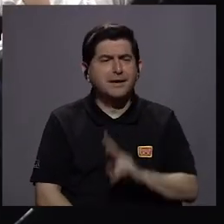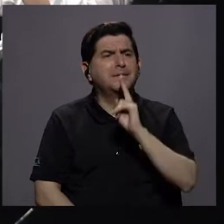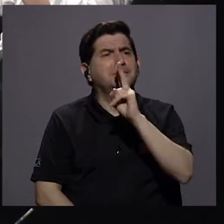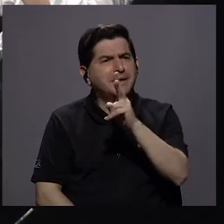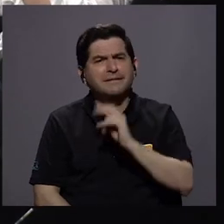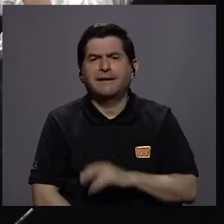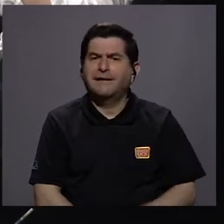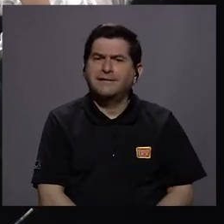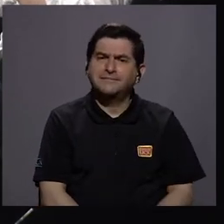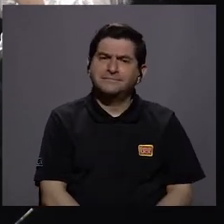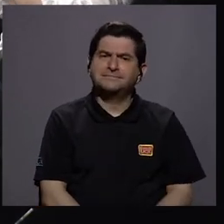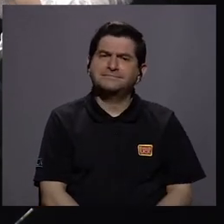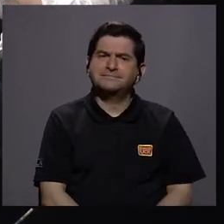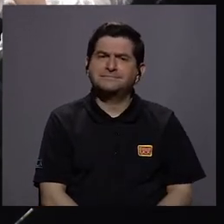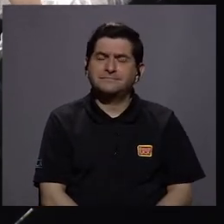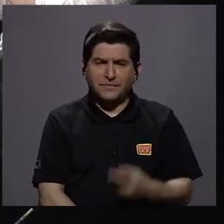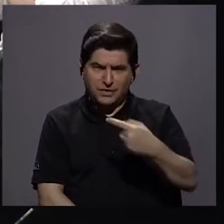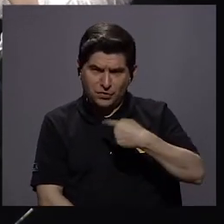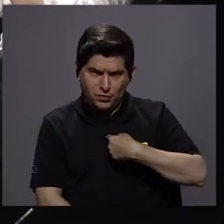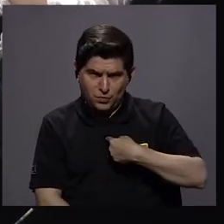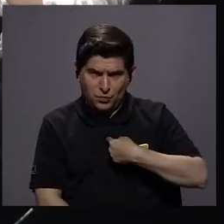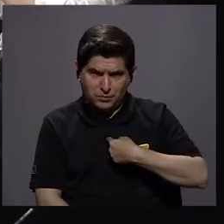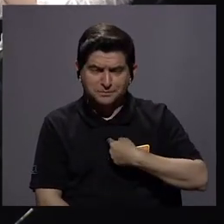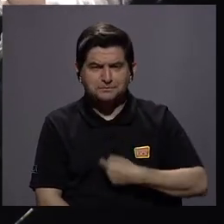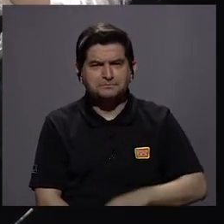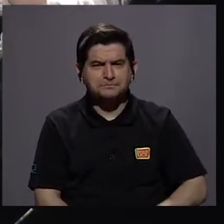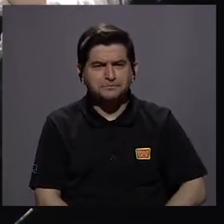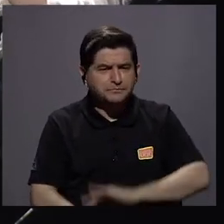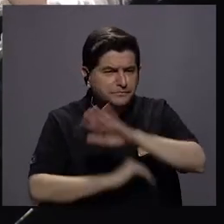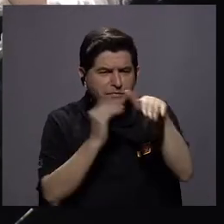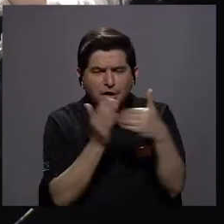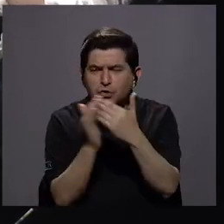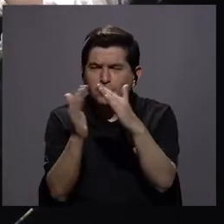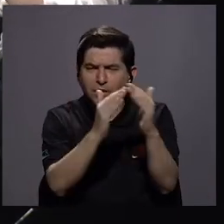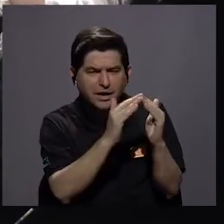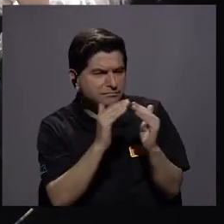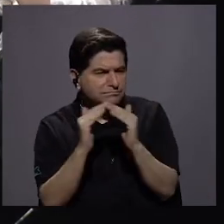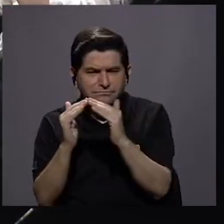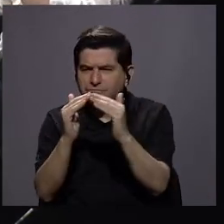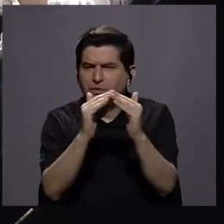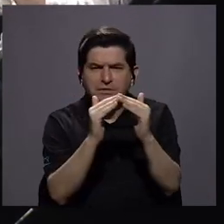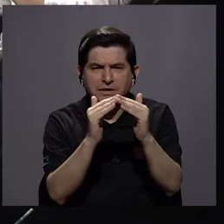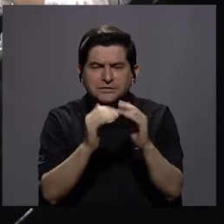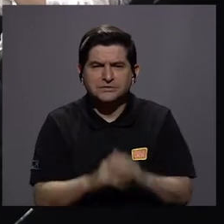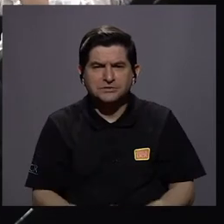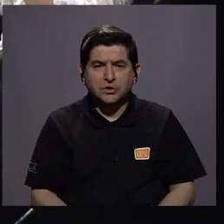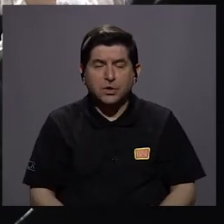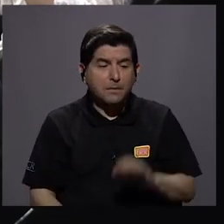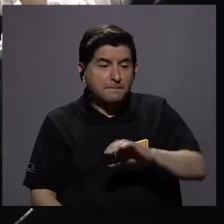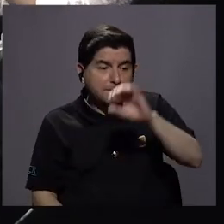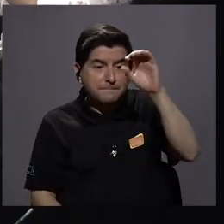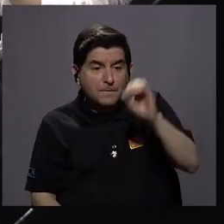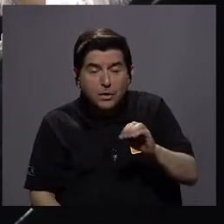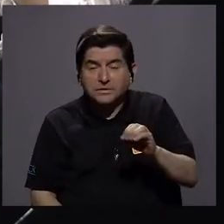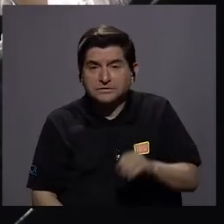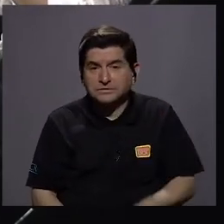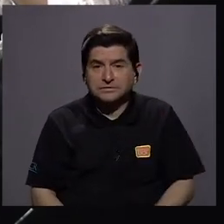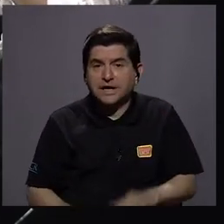Y entonces, si uno toma toda la población, las probabilidades de